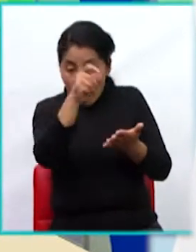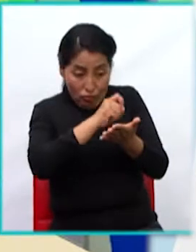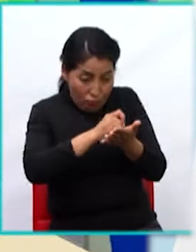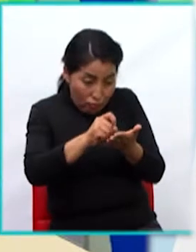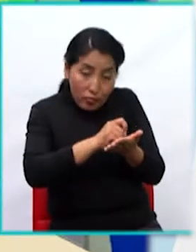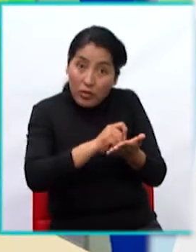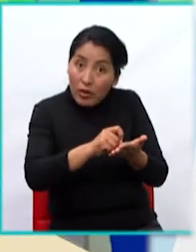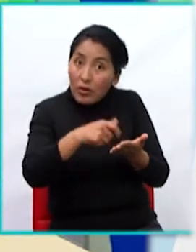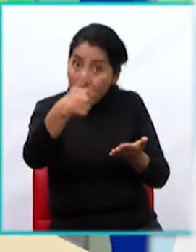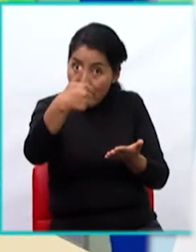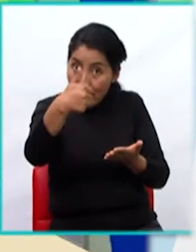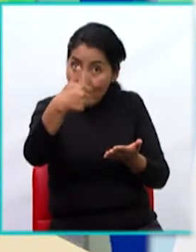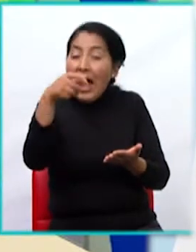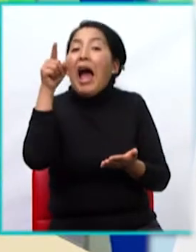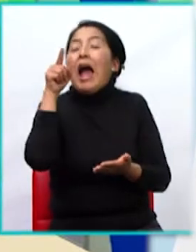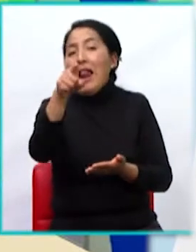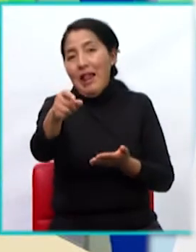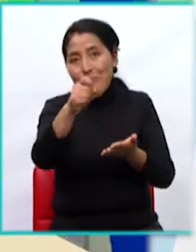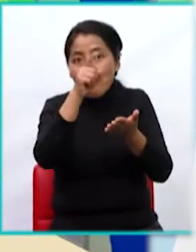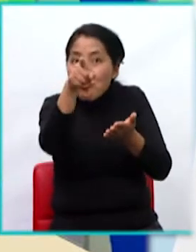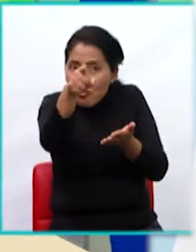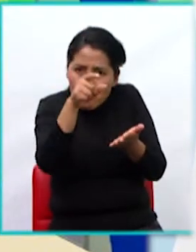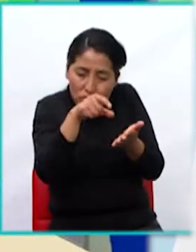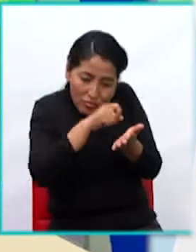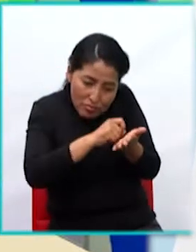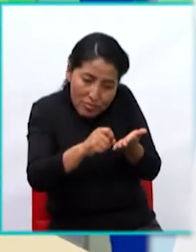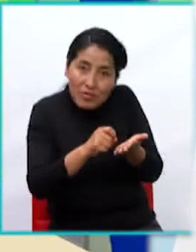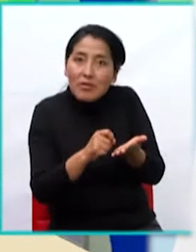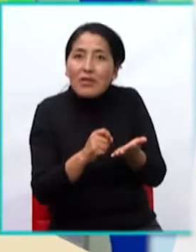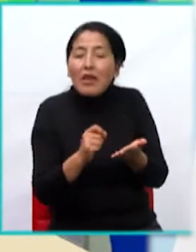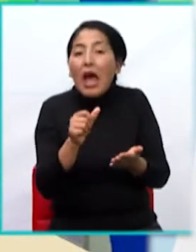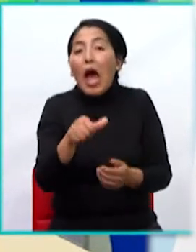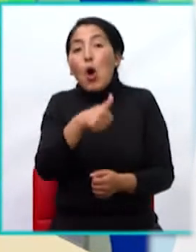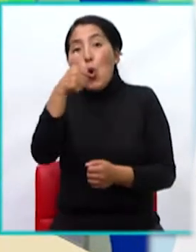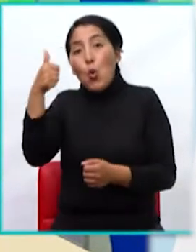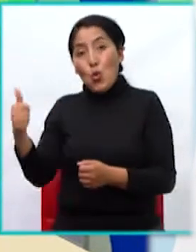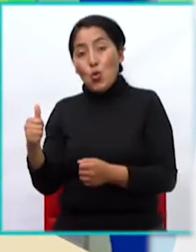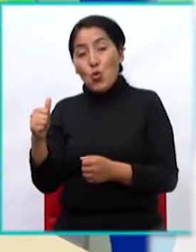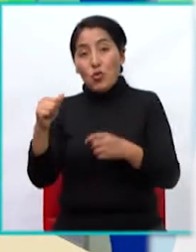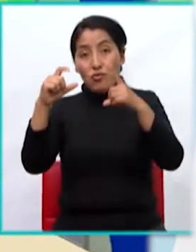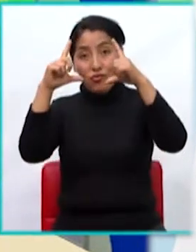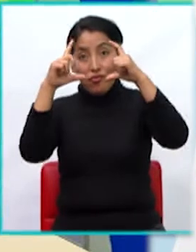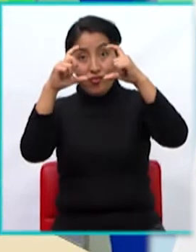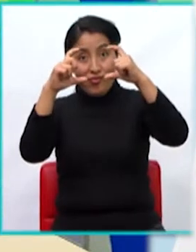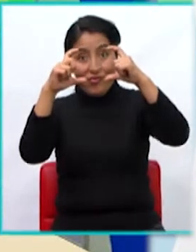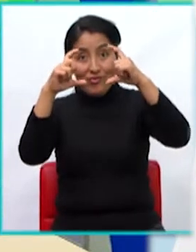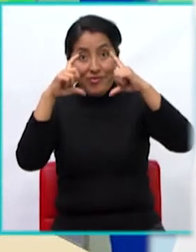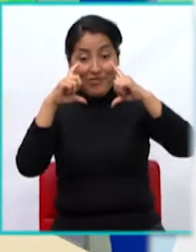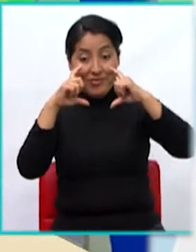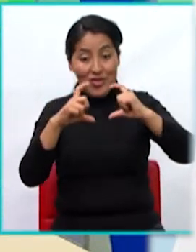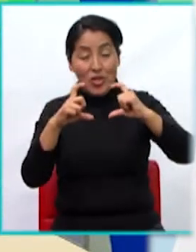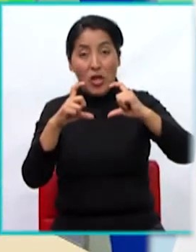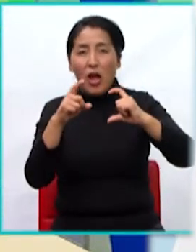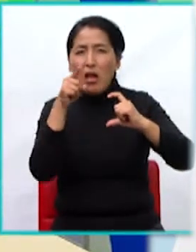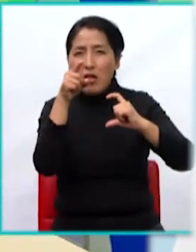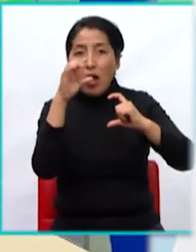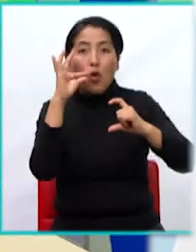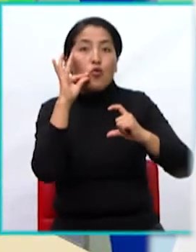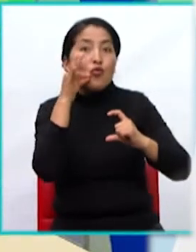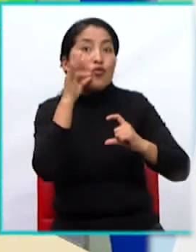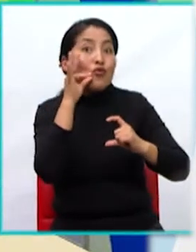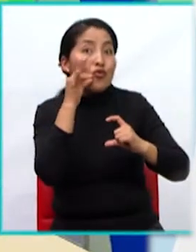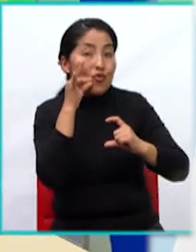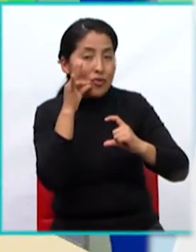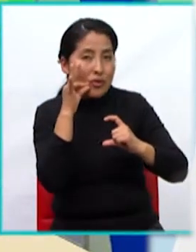naranja. Perfecto. Vamos con el siguiente. Acá tengo unas frutas. Hemos dicho que tienen que haber frutas, ¿no?